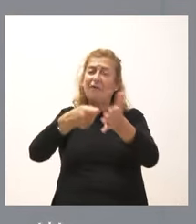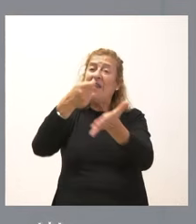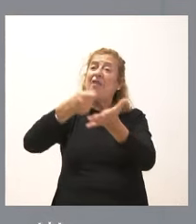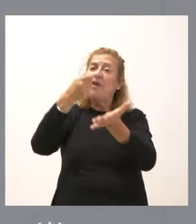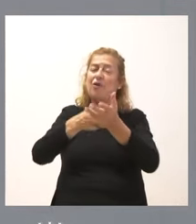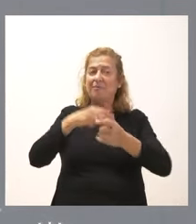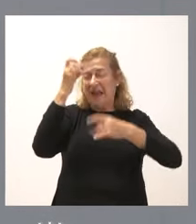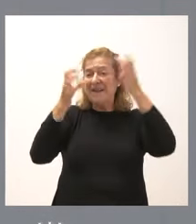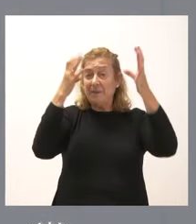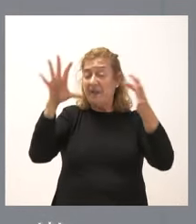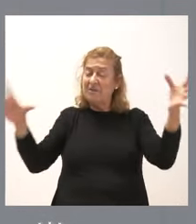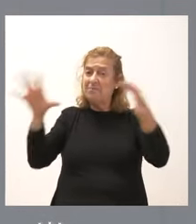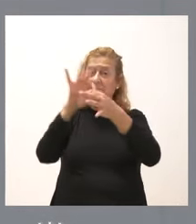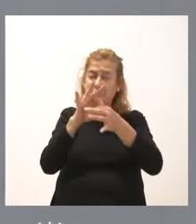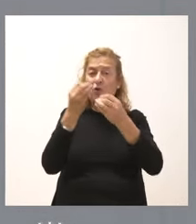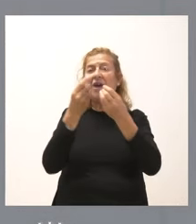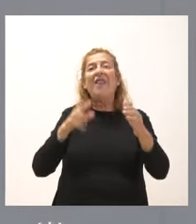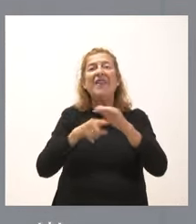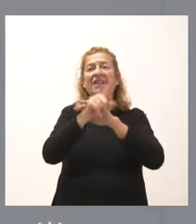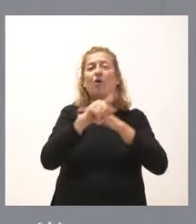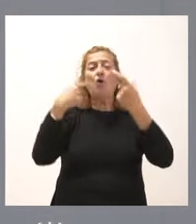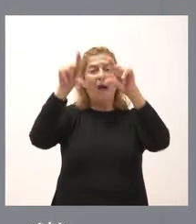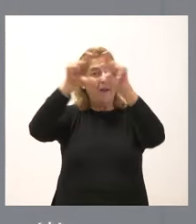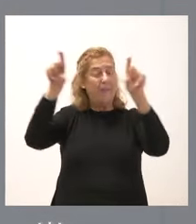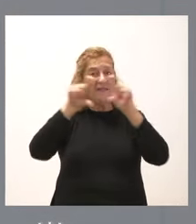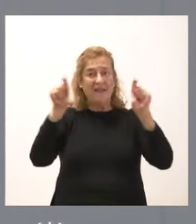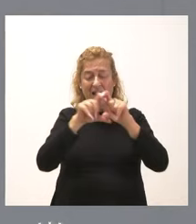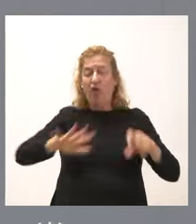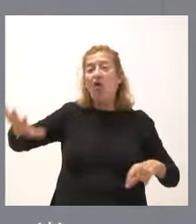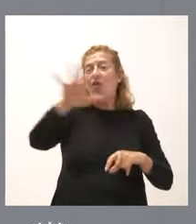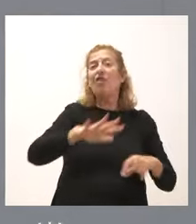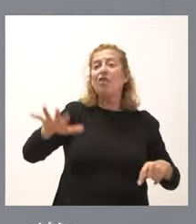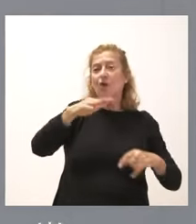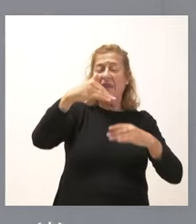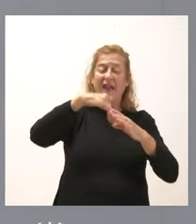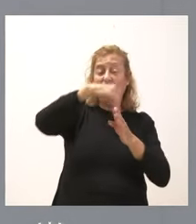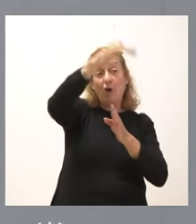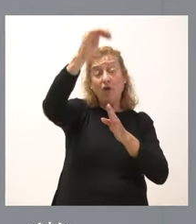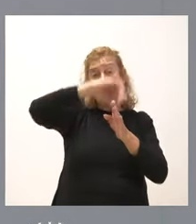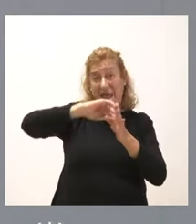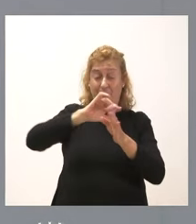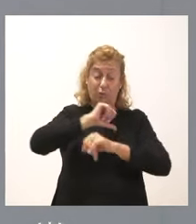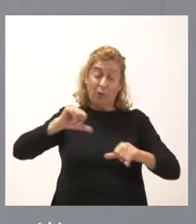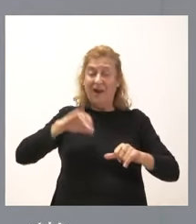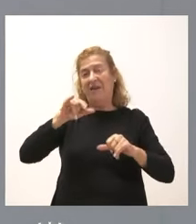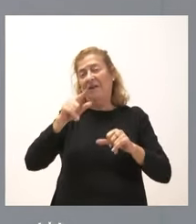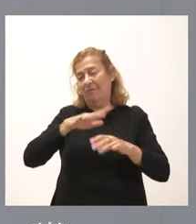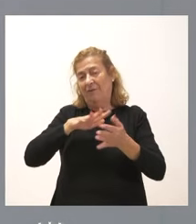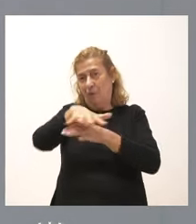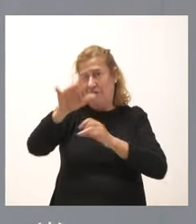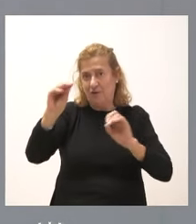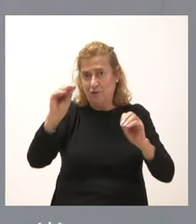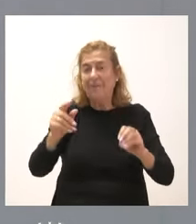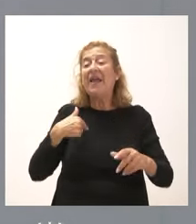en relación con el desarrollo empresarial de la zona de la frontera y su influencia. Se autorizan 2